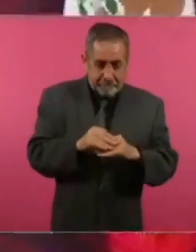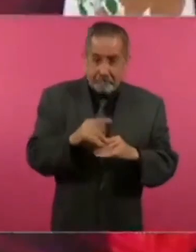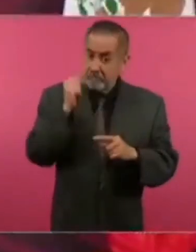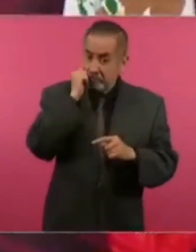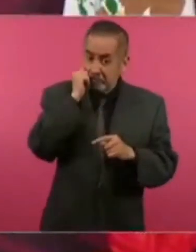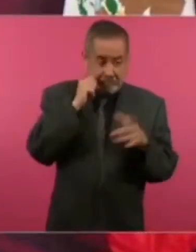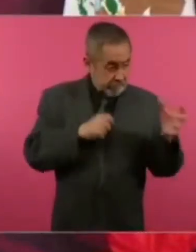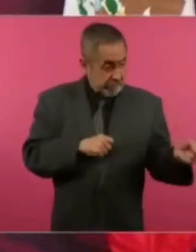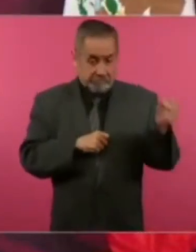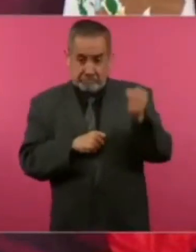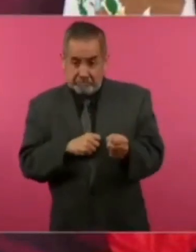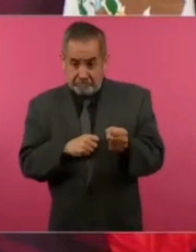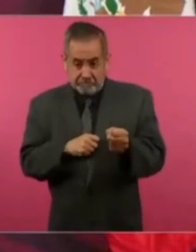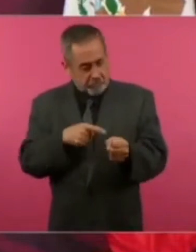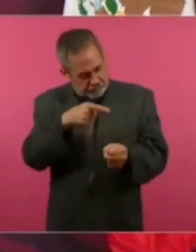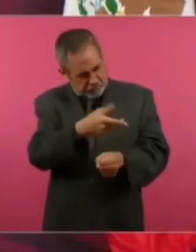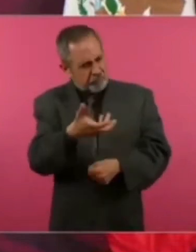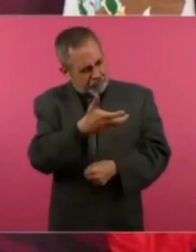económico